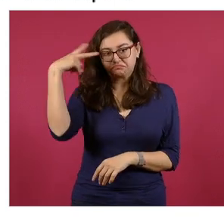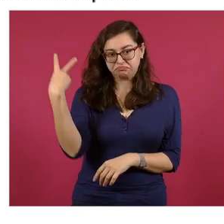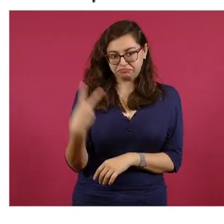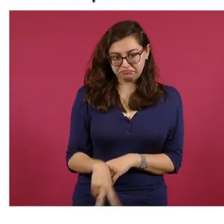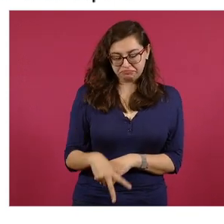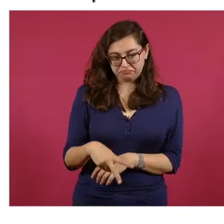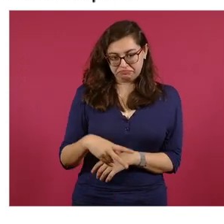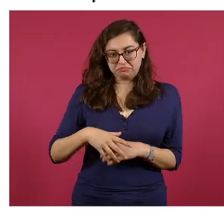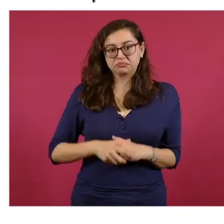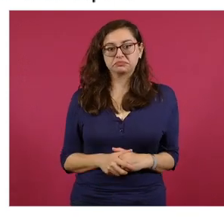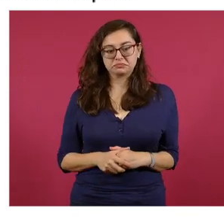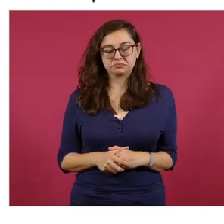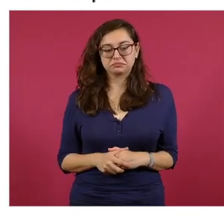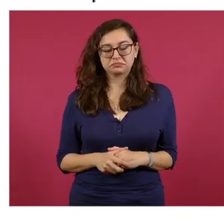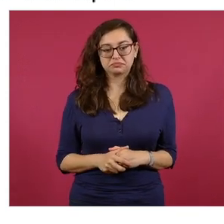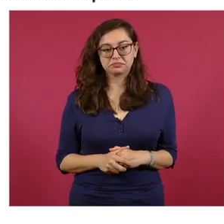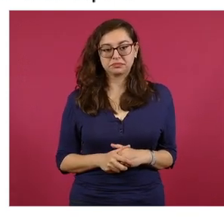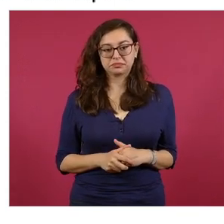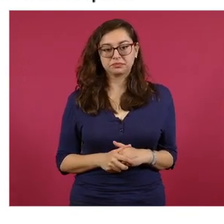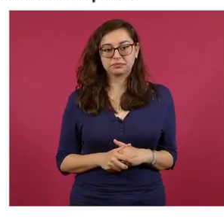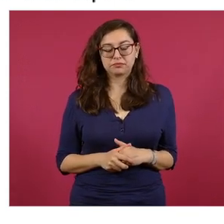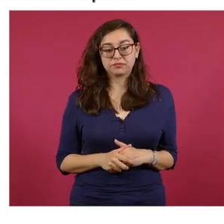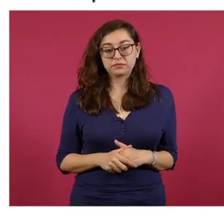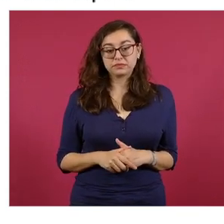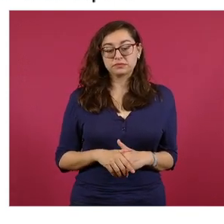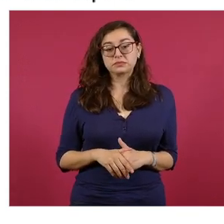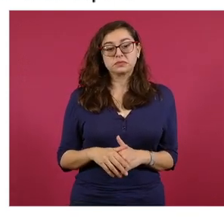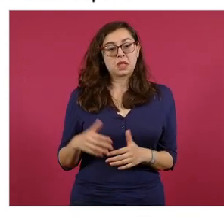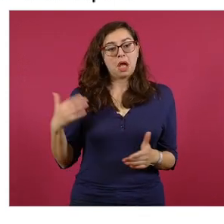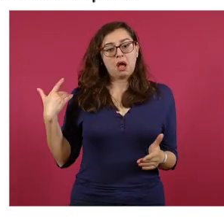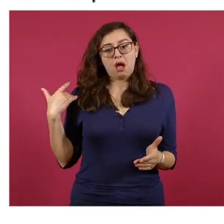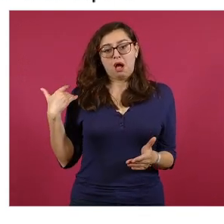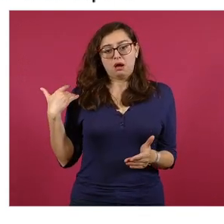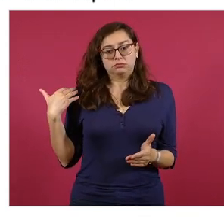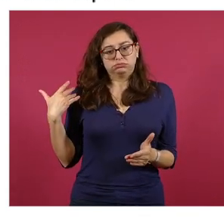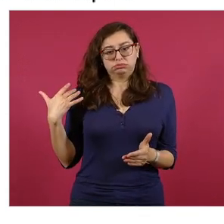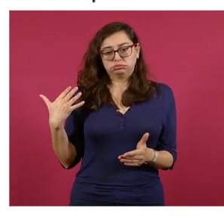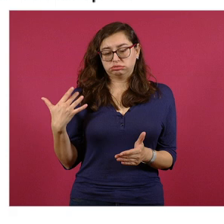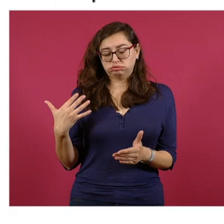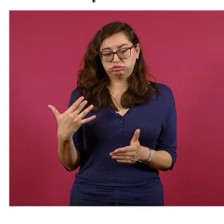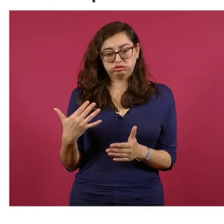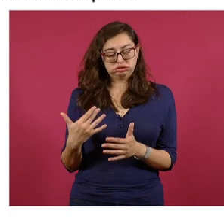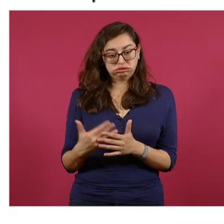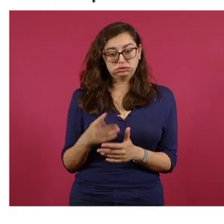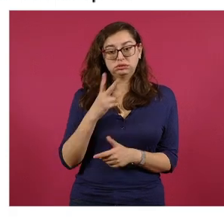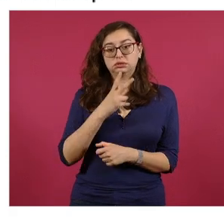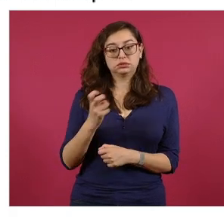1824 en una república pasaron 200 años